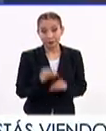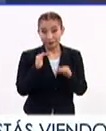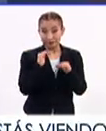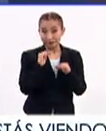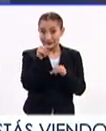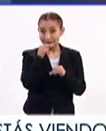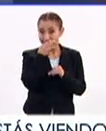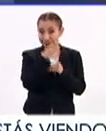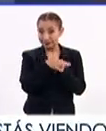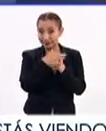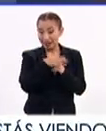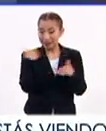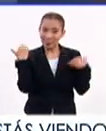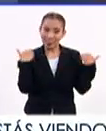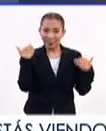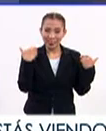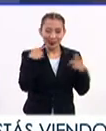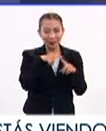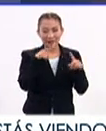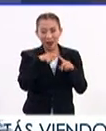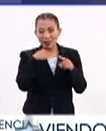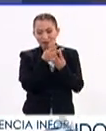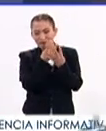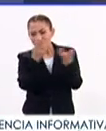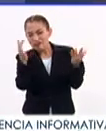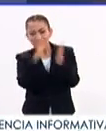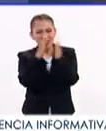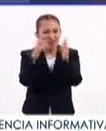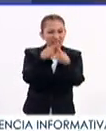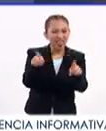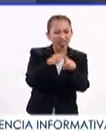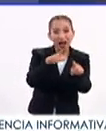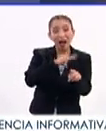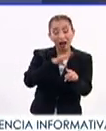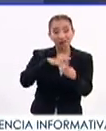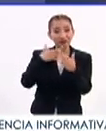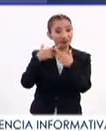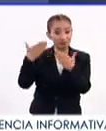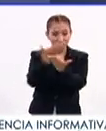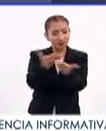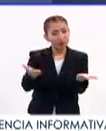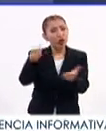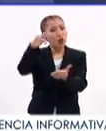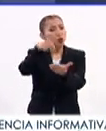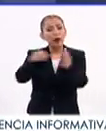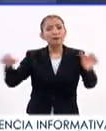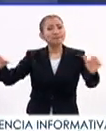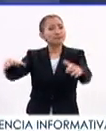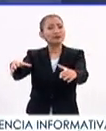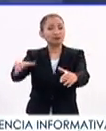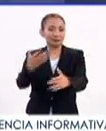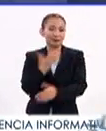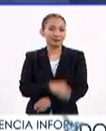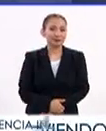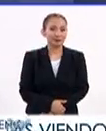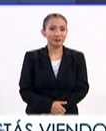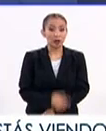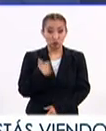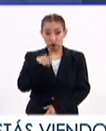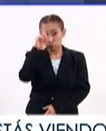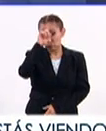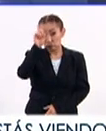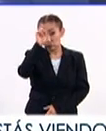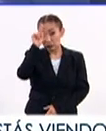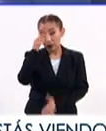Así es y sobre todo disfrutar de toda esa oferta literaria que está a disposición en un solo lugar, eso es muy poco común. Mira, yo le